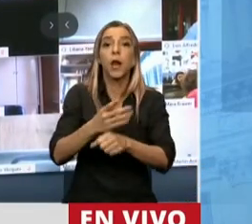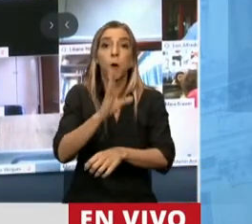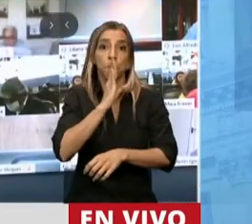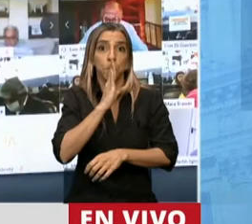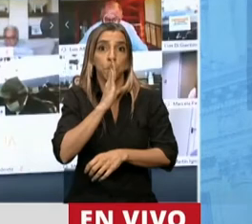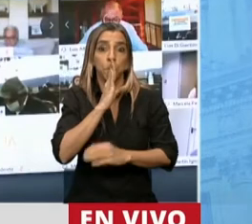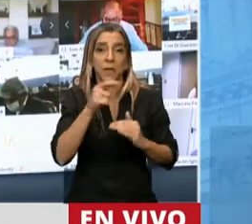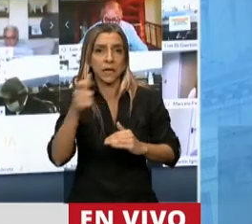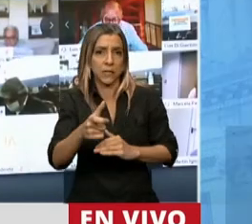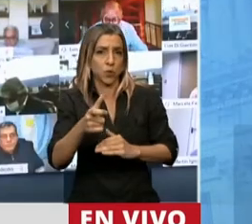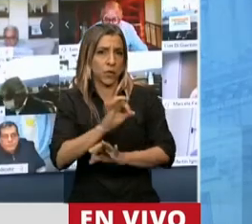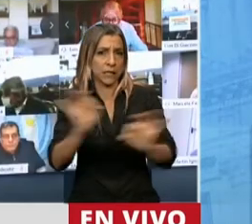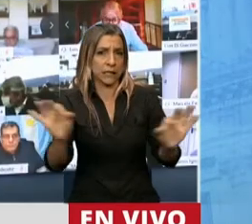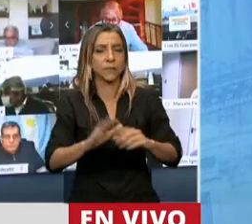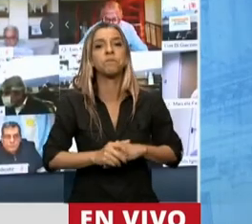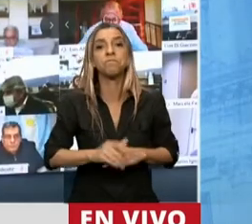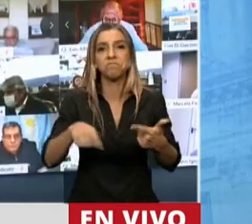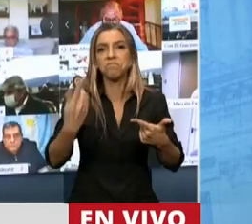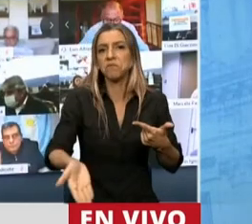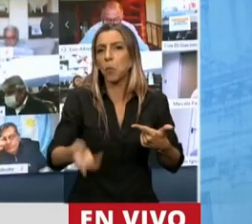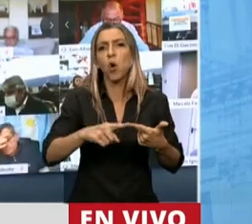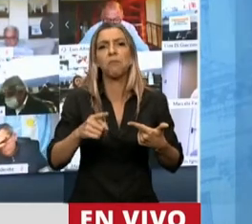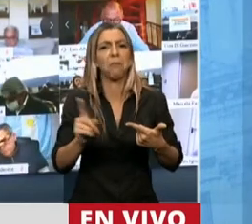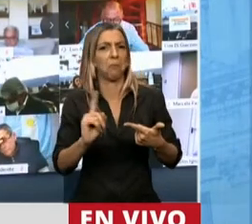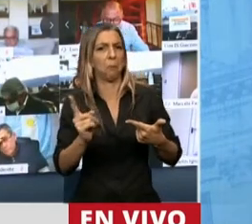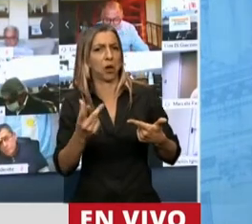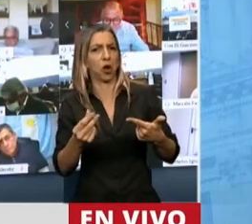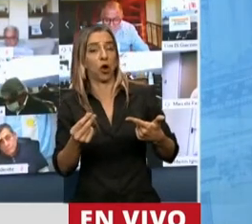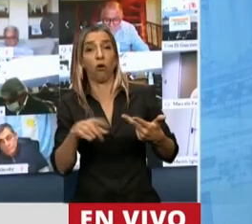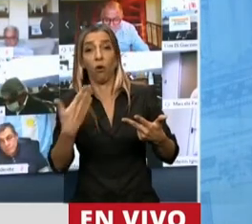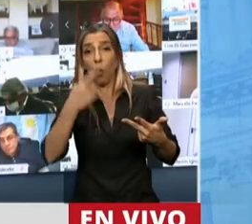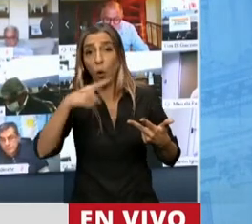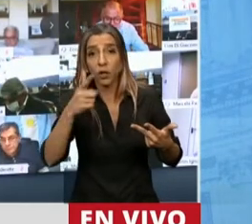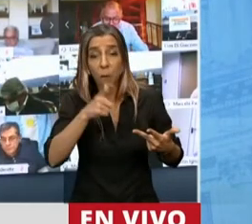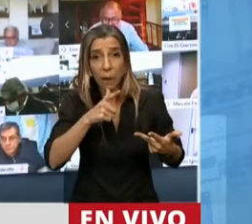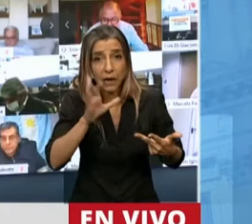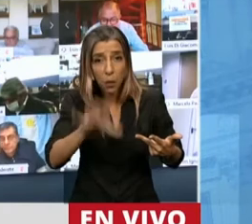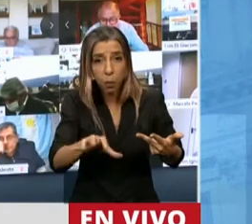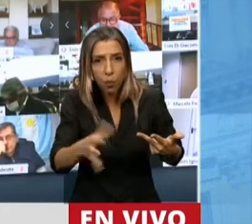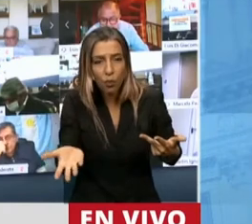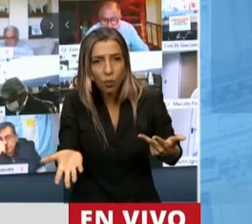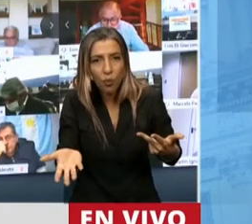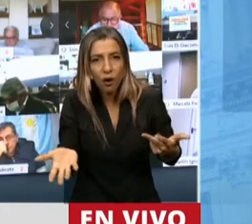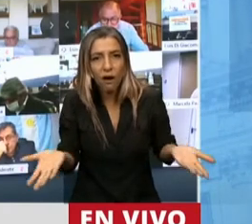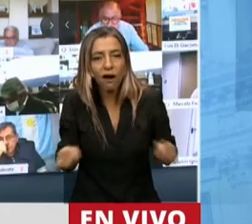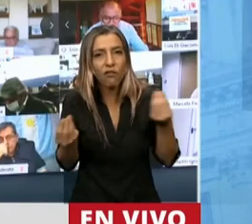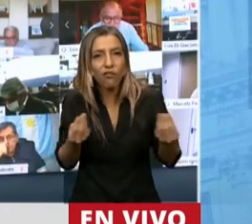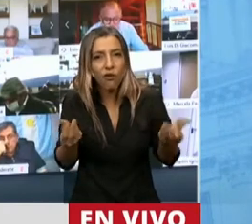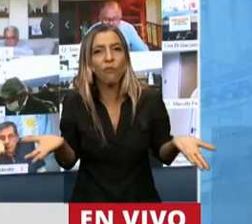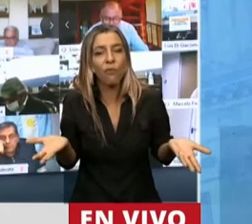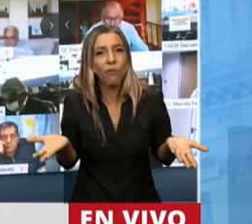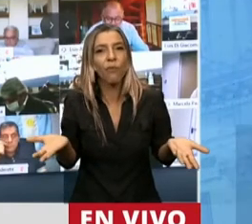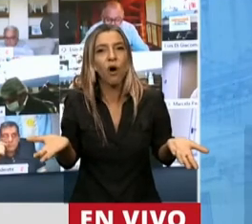silencio, después fue la negación y después fue la burla. Por eso también quiero hacer público el rechazo